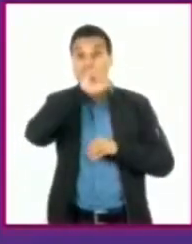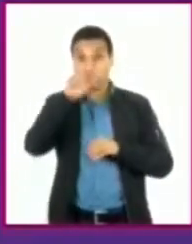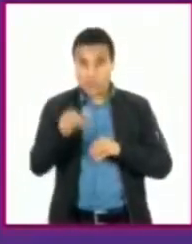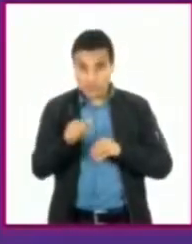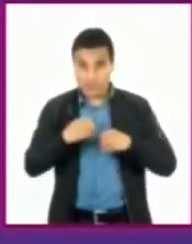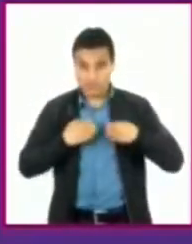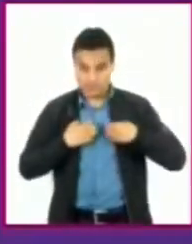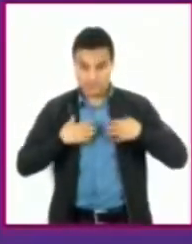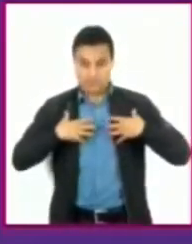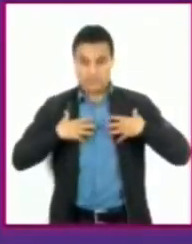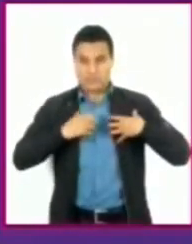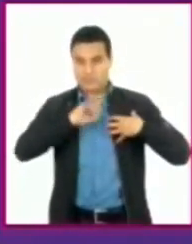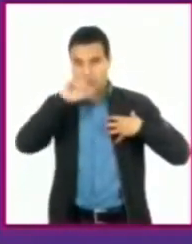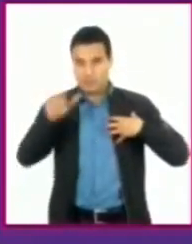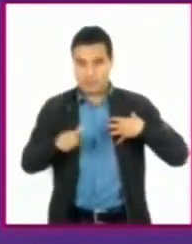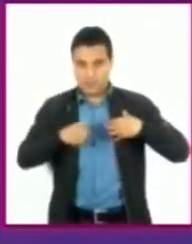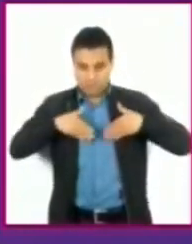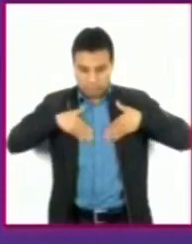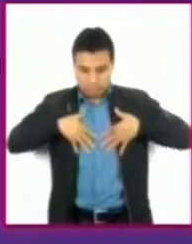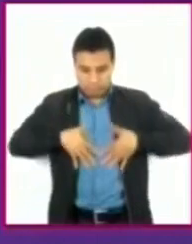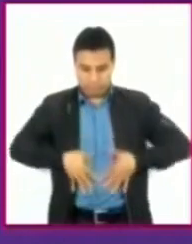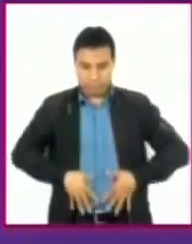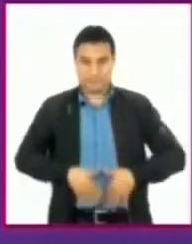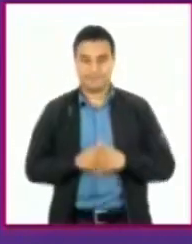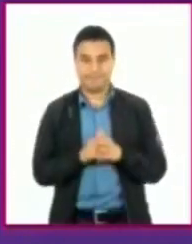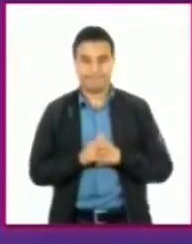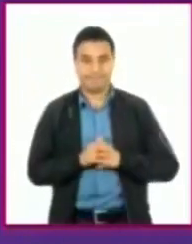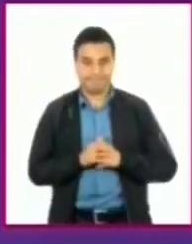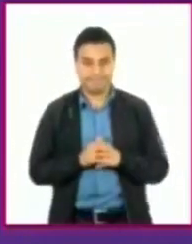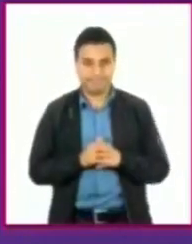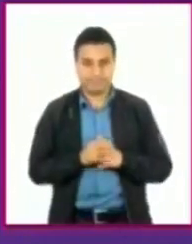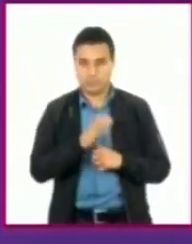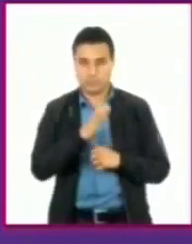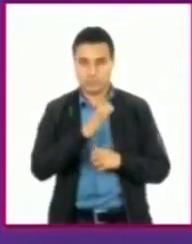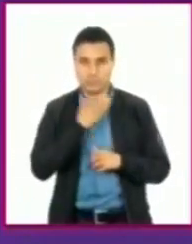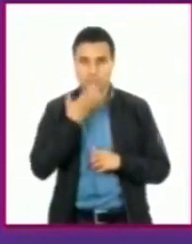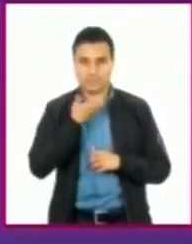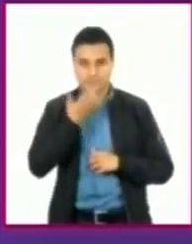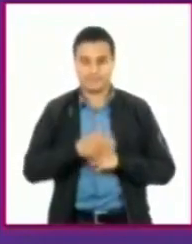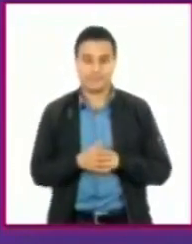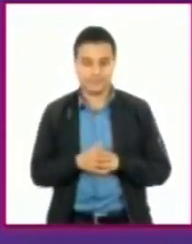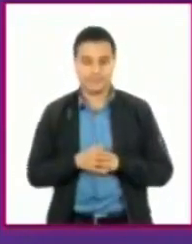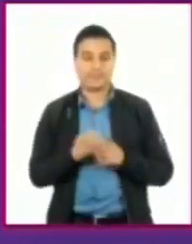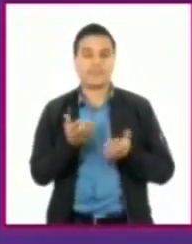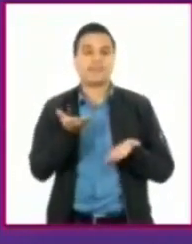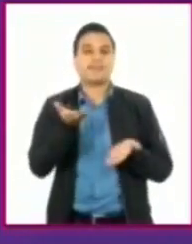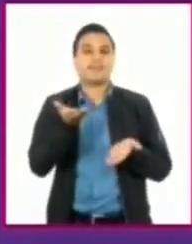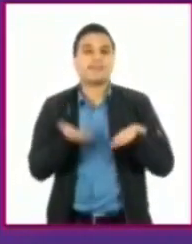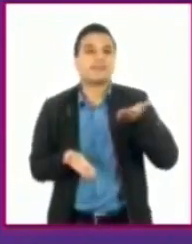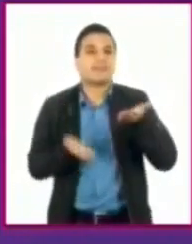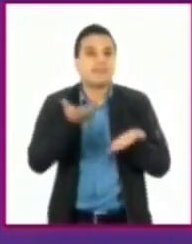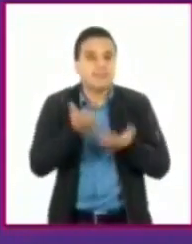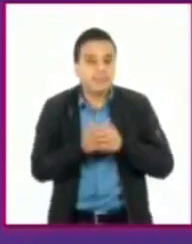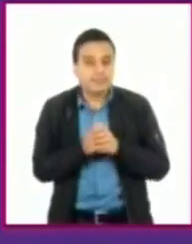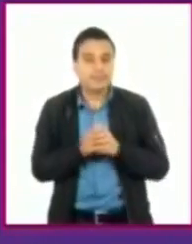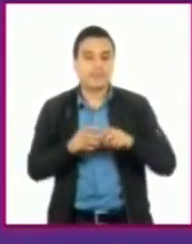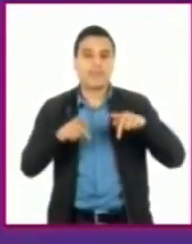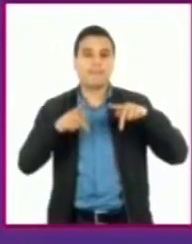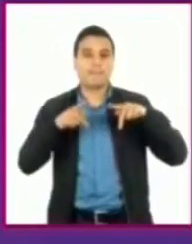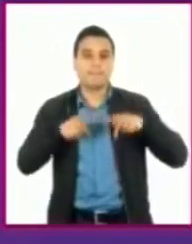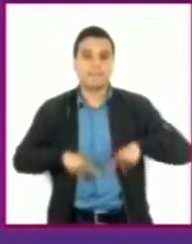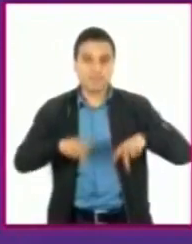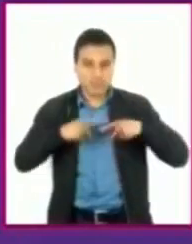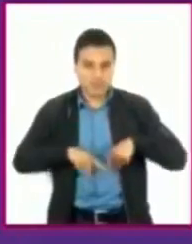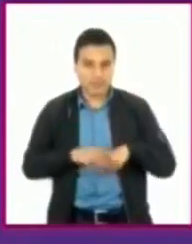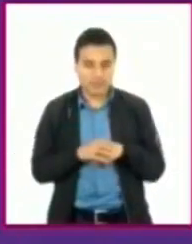en la capa que se encuentra entre la piel y los músculos. Dependiendo de la fortaleza y la